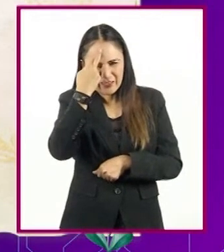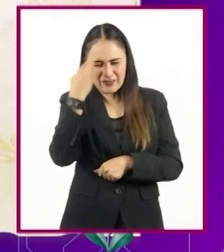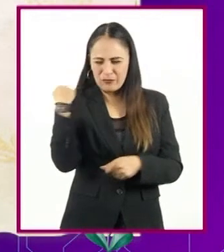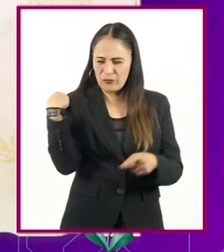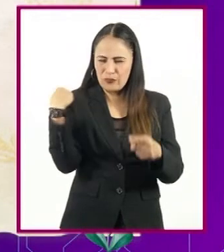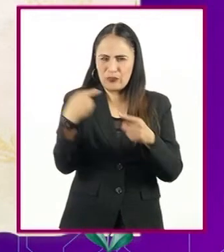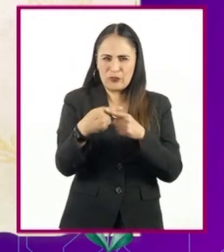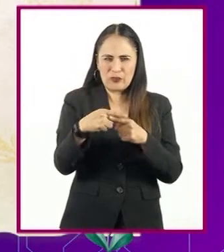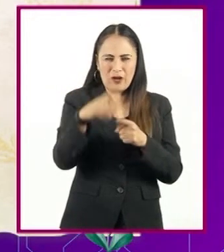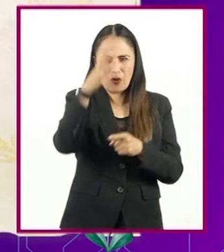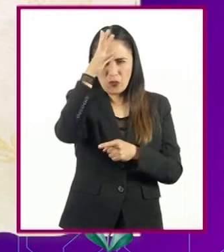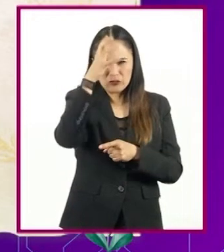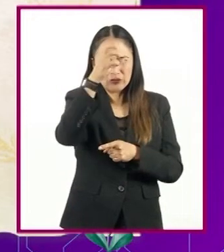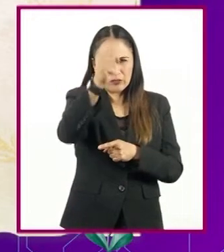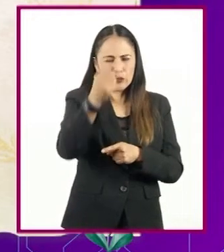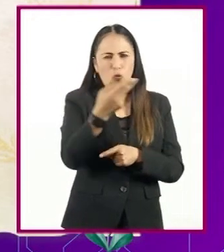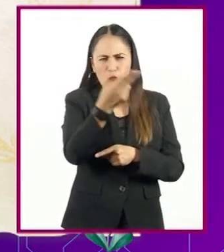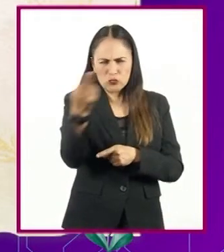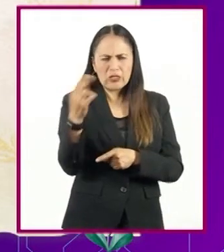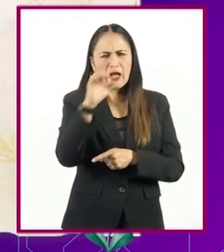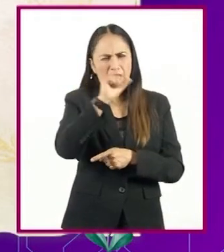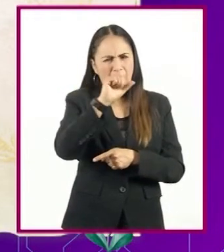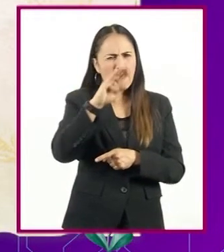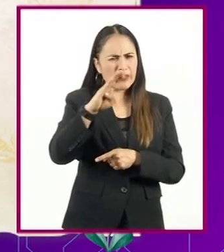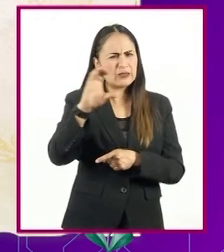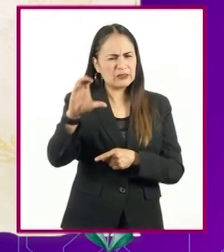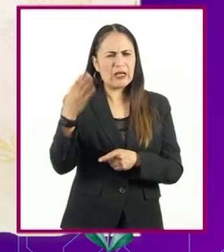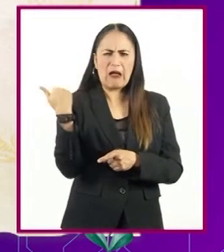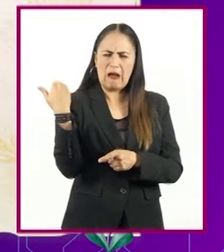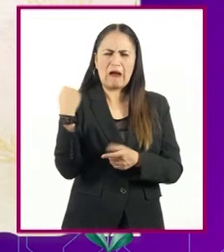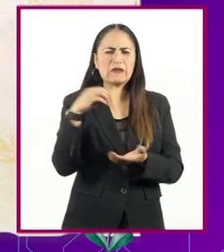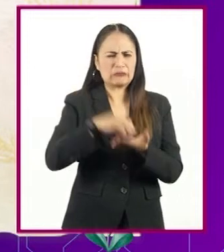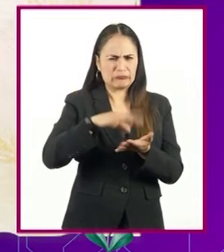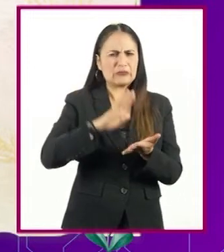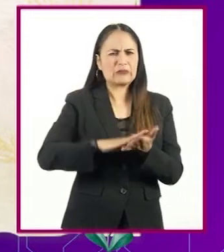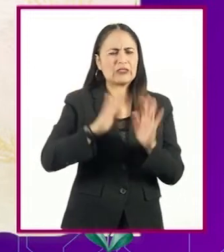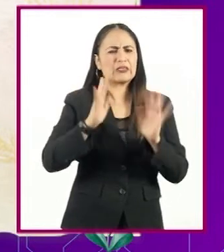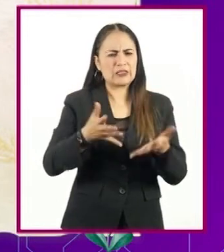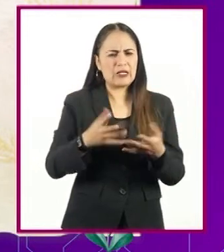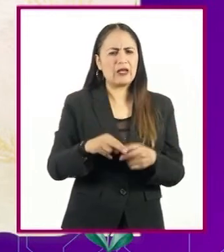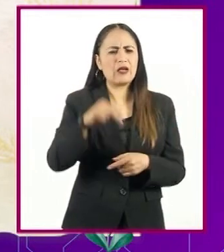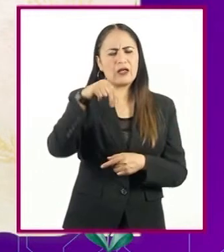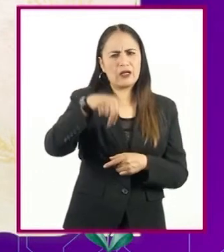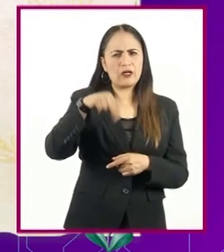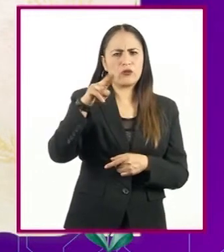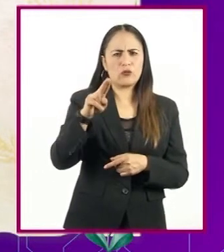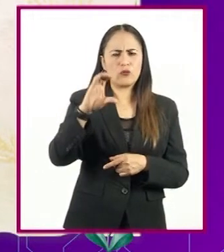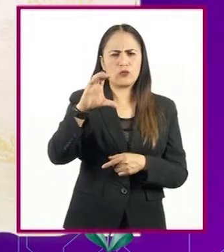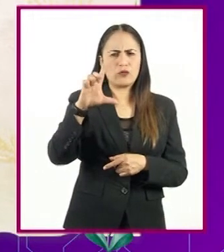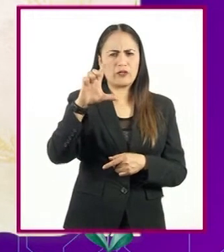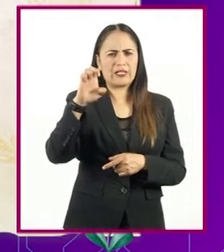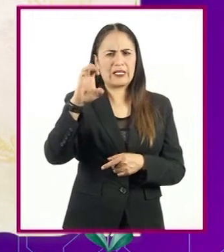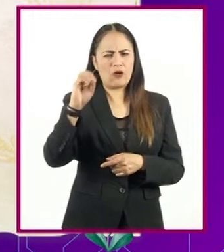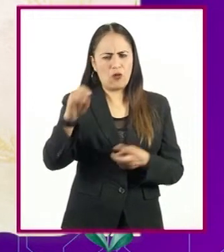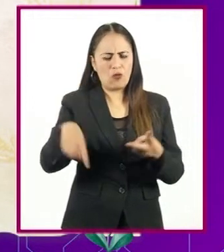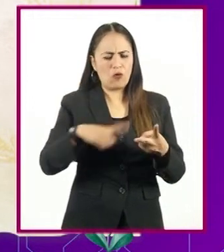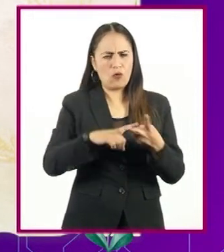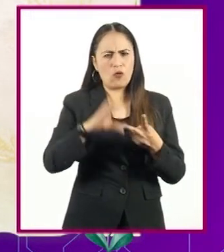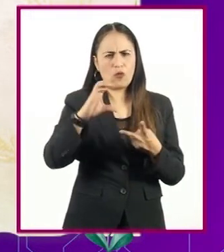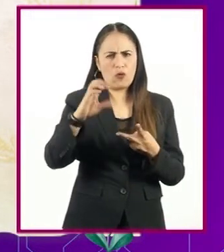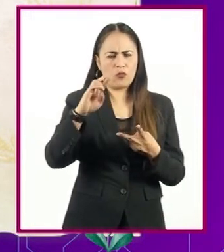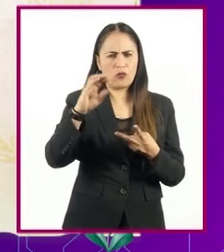aprendizaje esperado que ya notaron en su abecedario biológico anteriormente. El núcleo, cromosoma, genes y ADN.